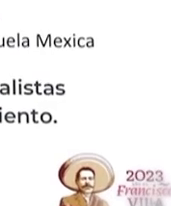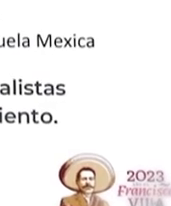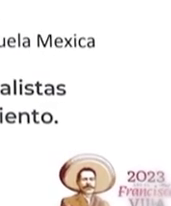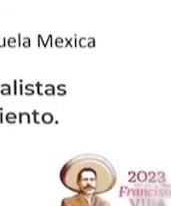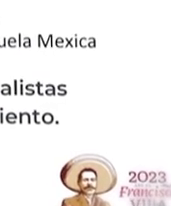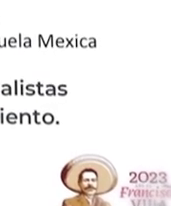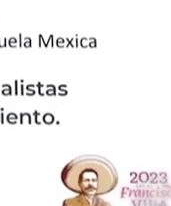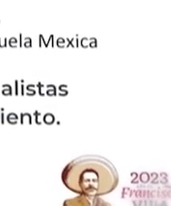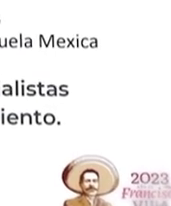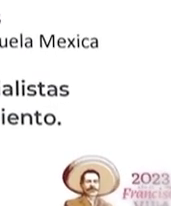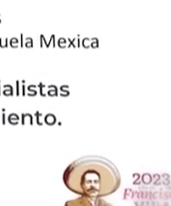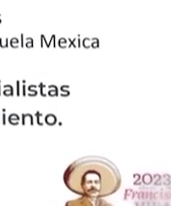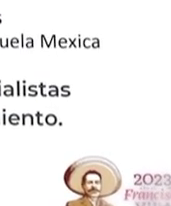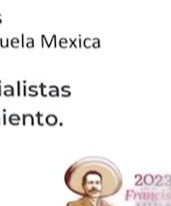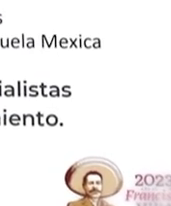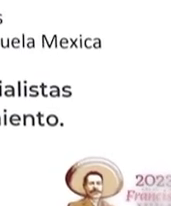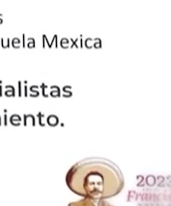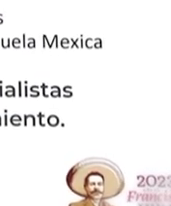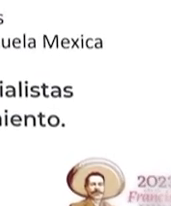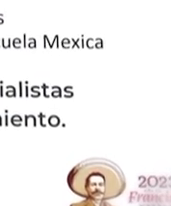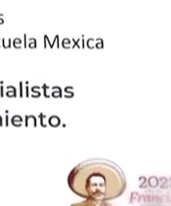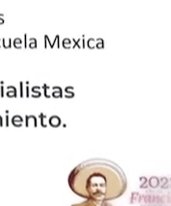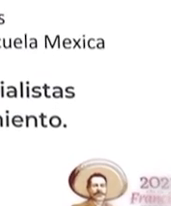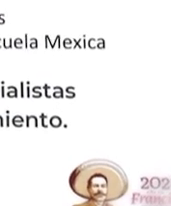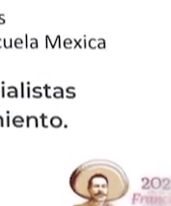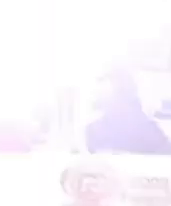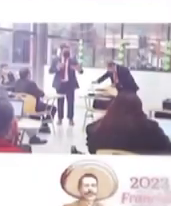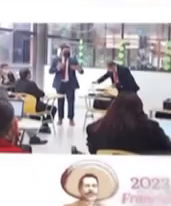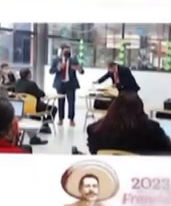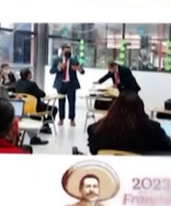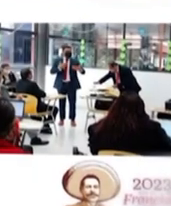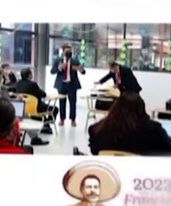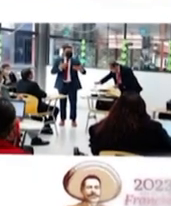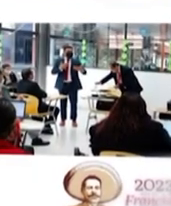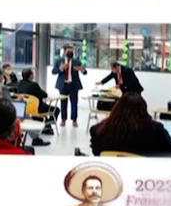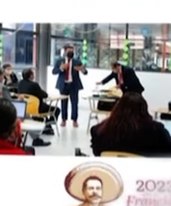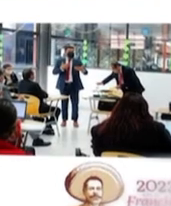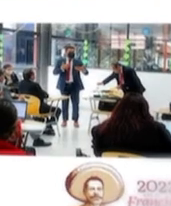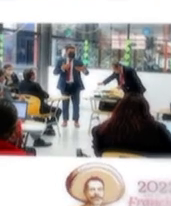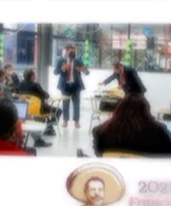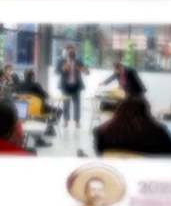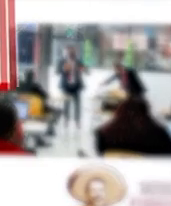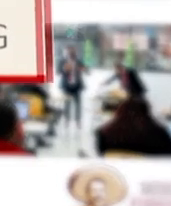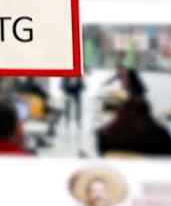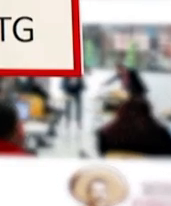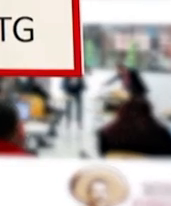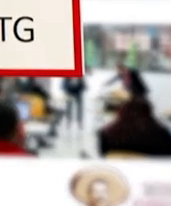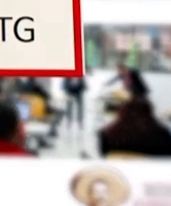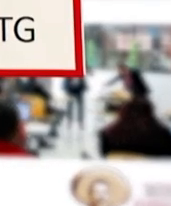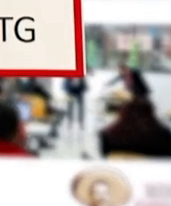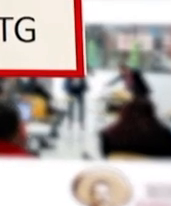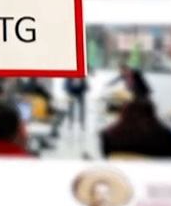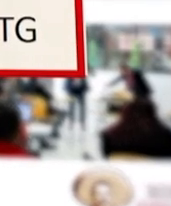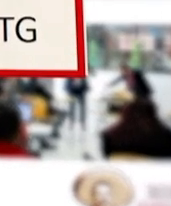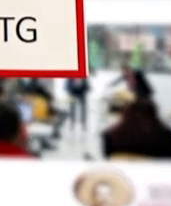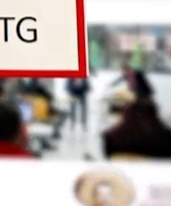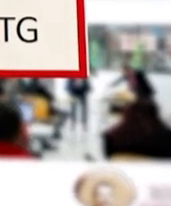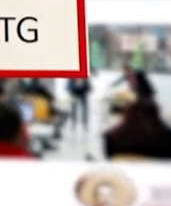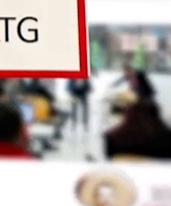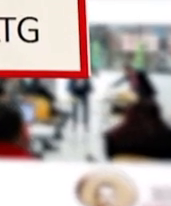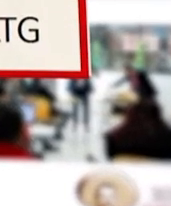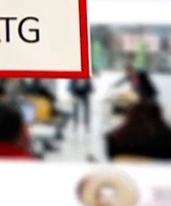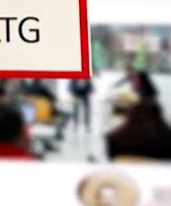nacionales con más de un millón de docentes participantes, donde se llevaron a cabo 109,089